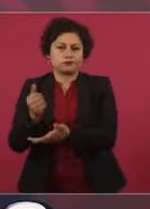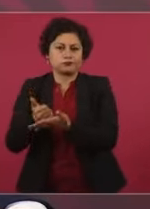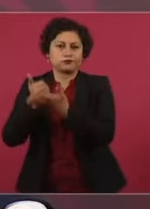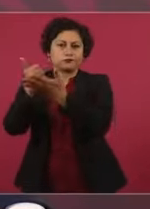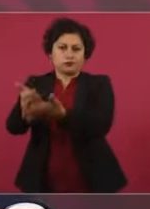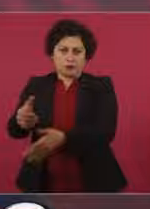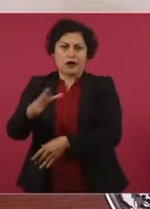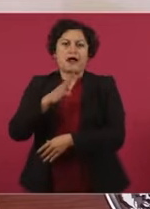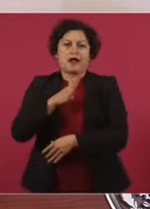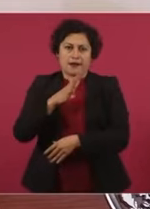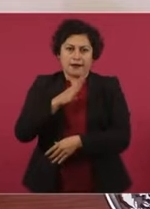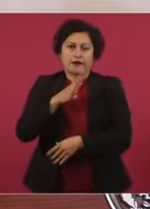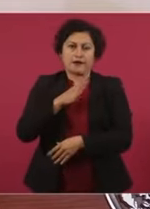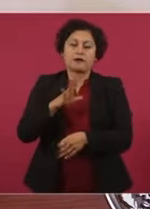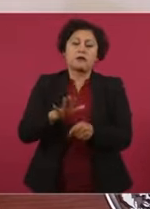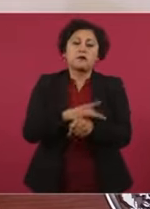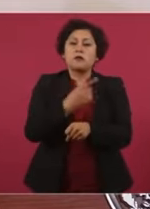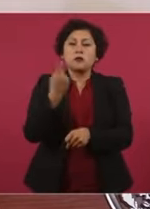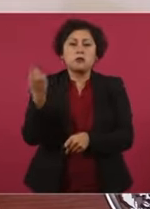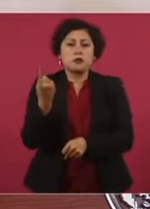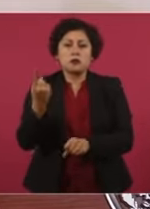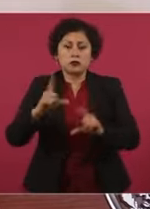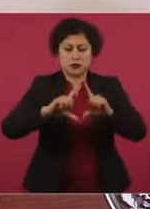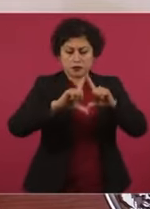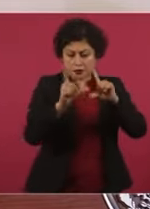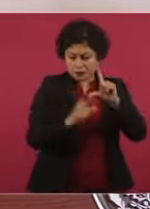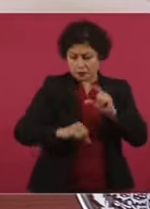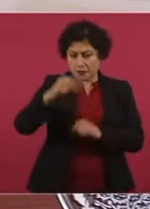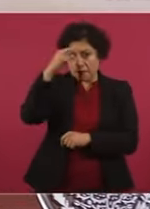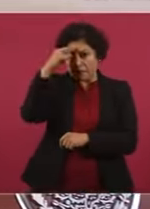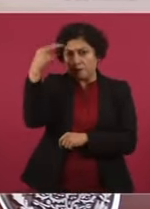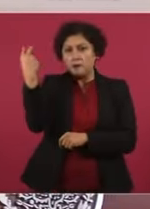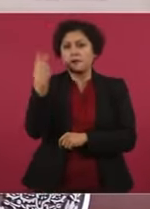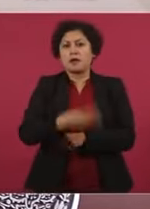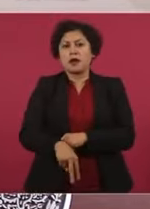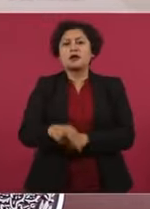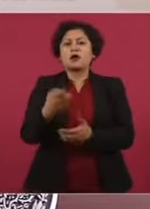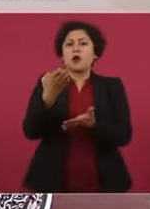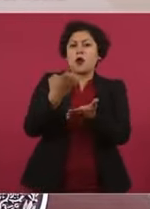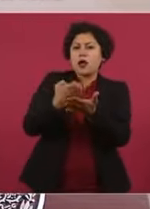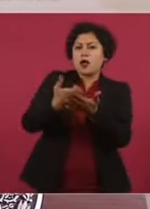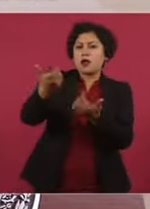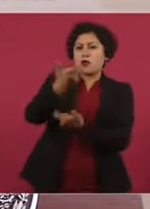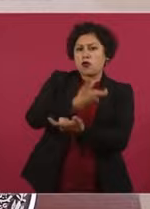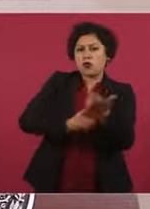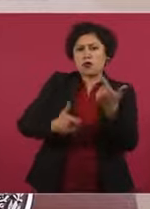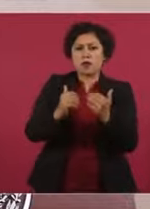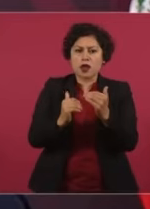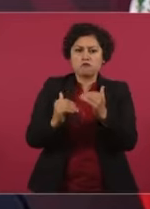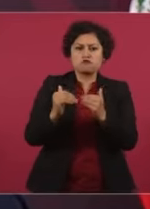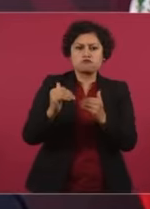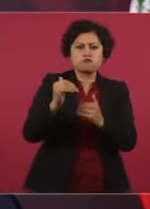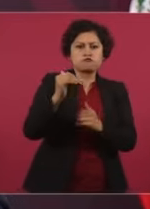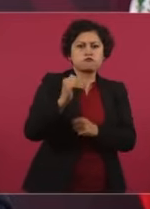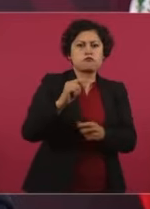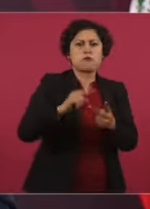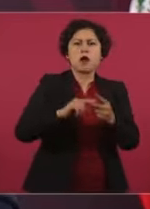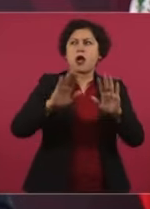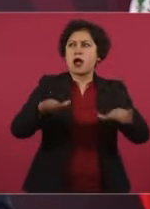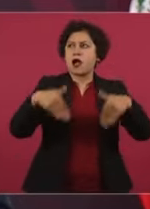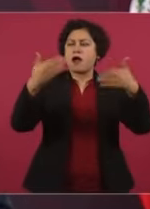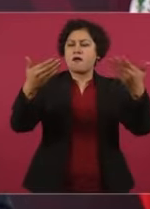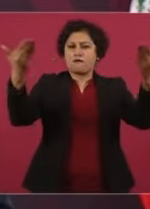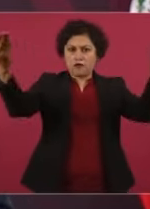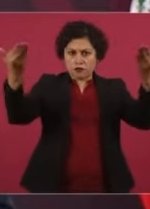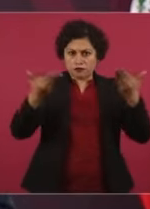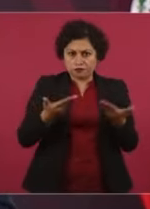Porque está creciendo la economía, porque está inversión extranjera, porque les cuesta menos la gasolina, porque